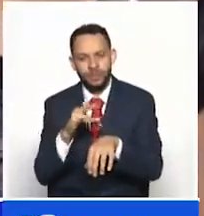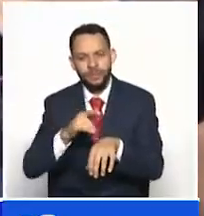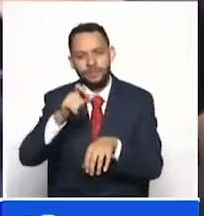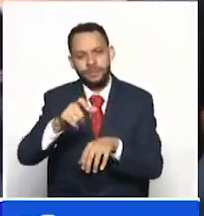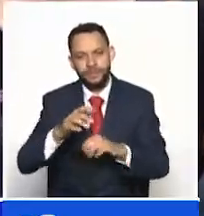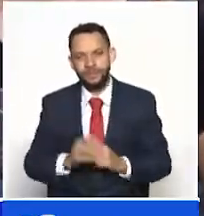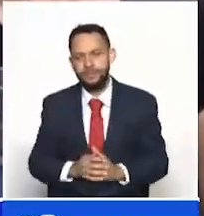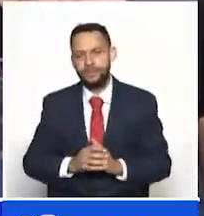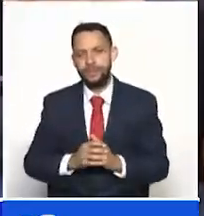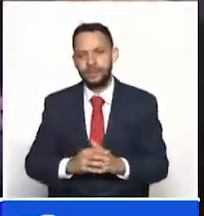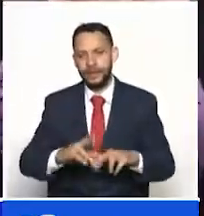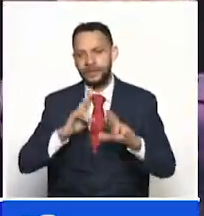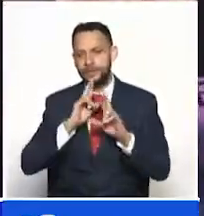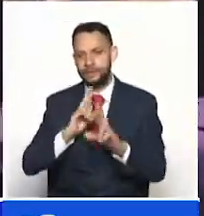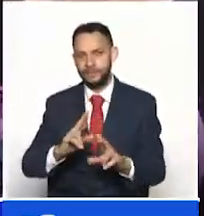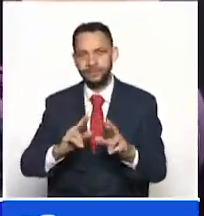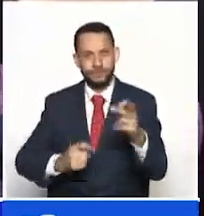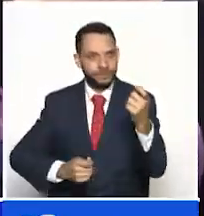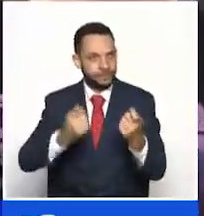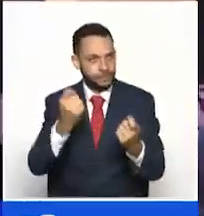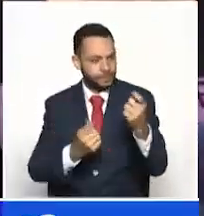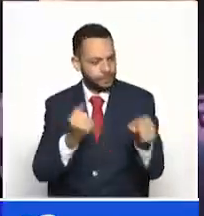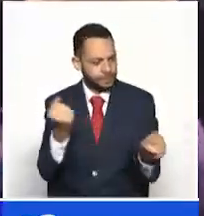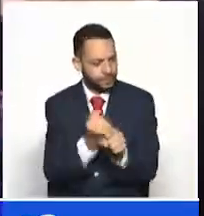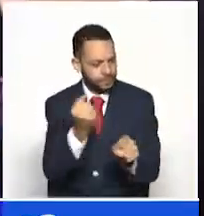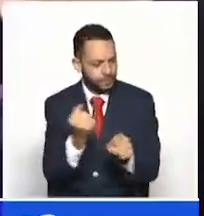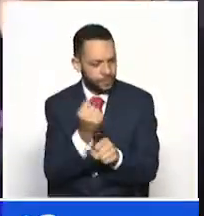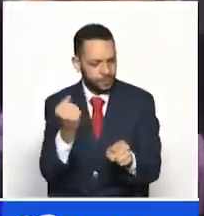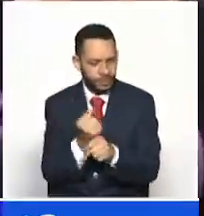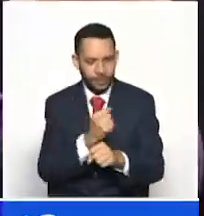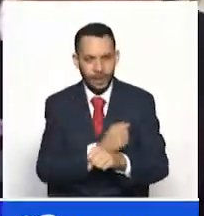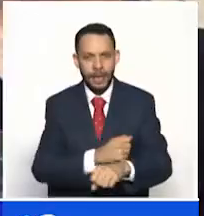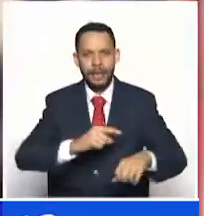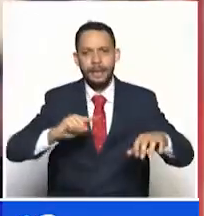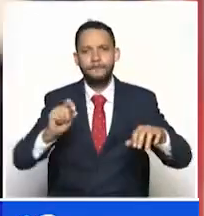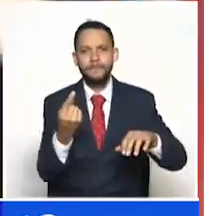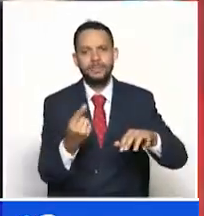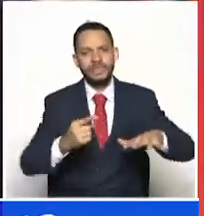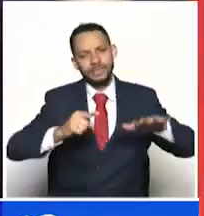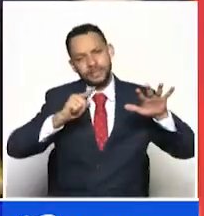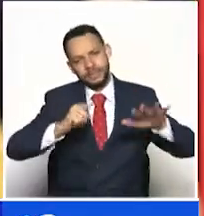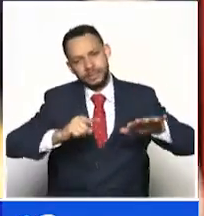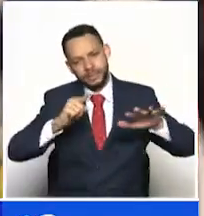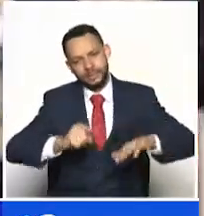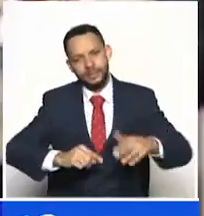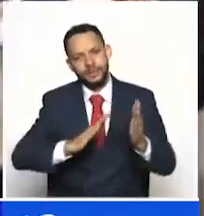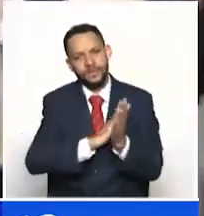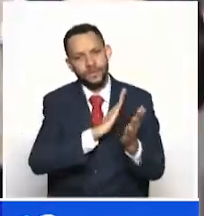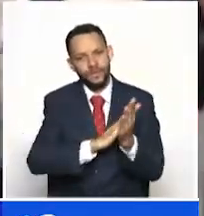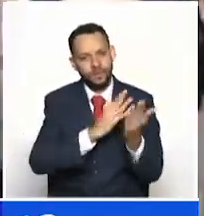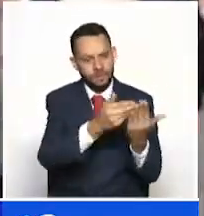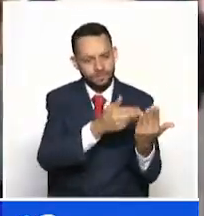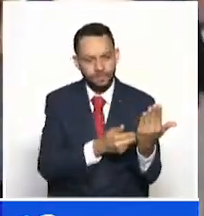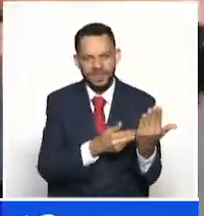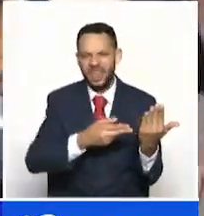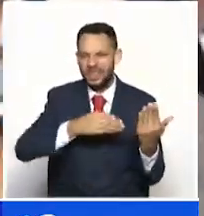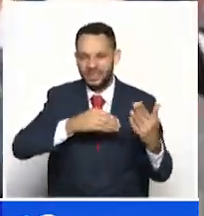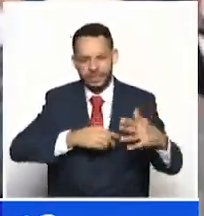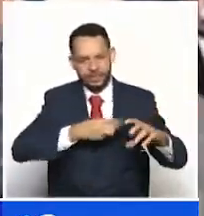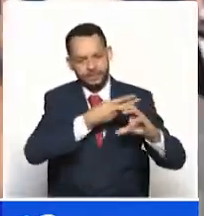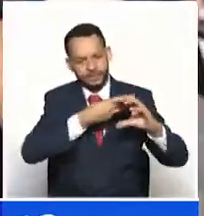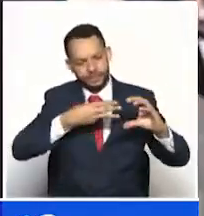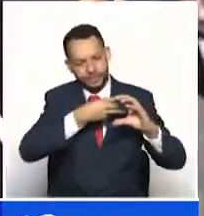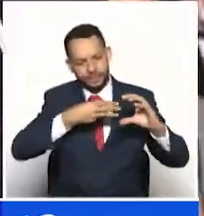Comparando los resultados del mercado laboral en Colombia del primer trimestre, según las cifras que entregó el DANE, donde después de la pandemia se